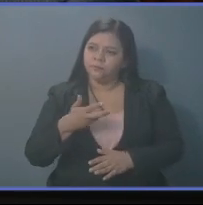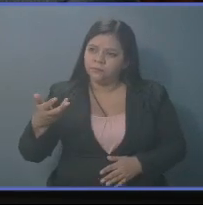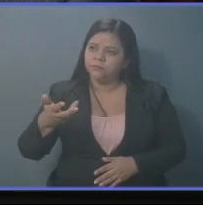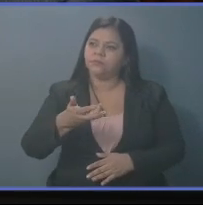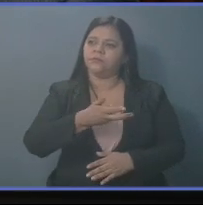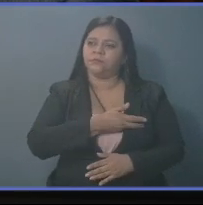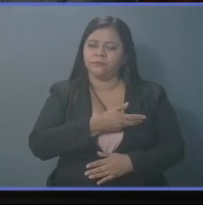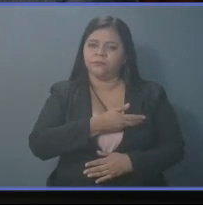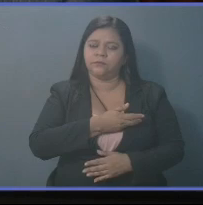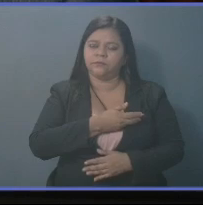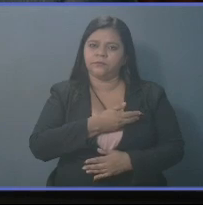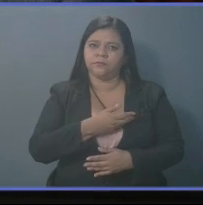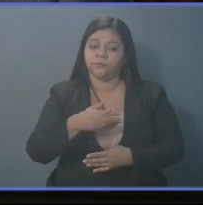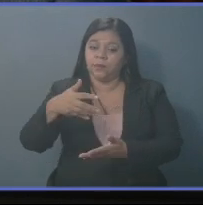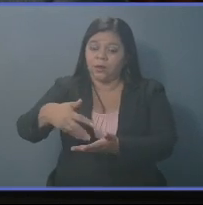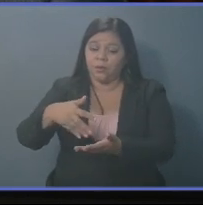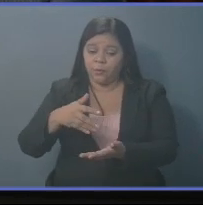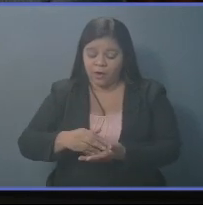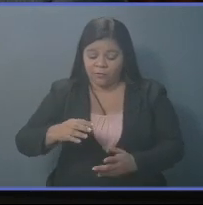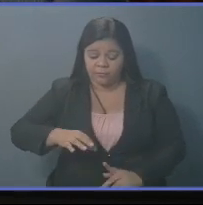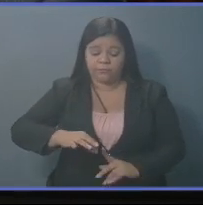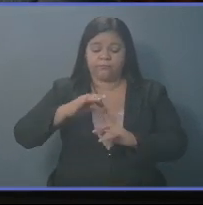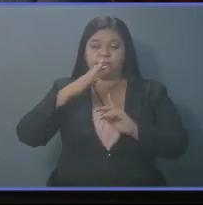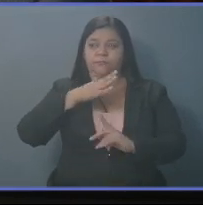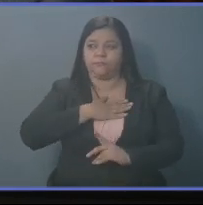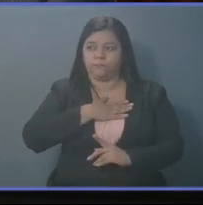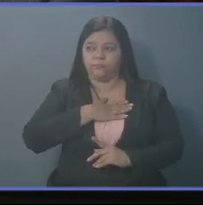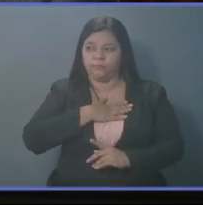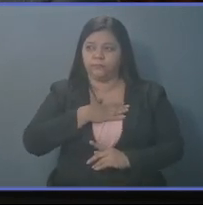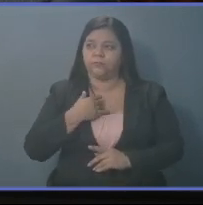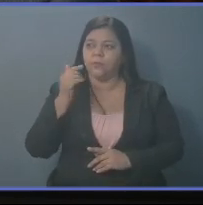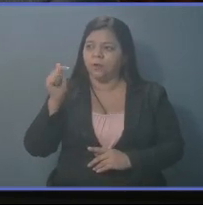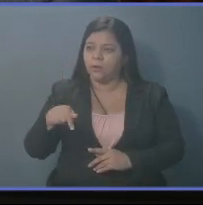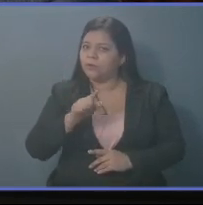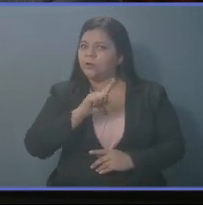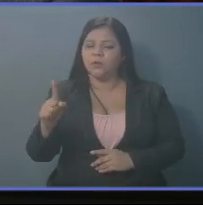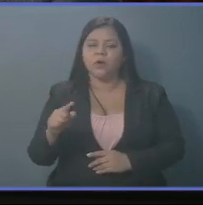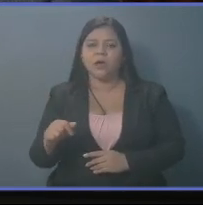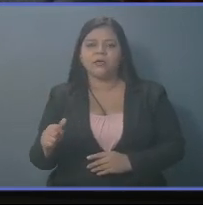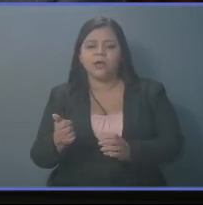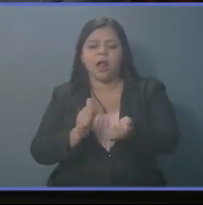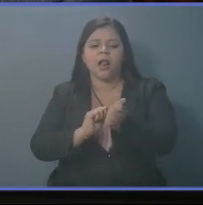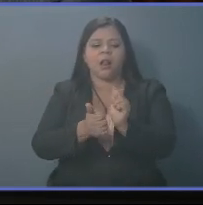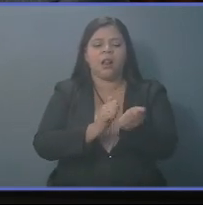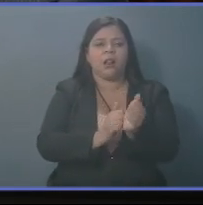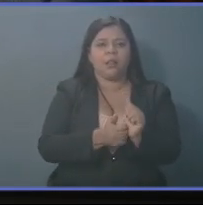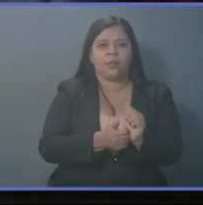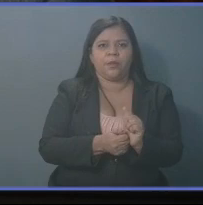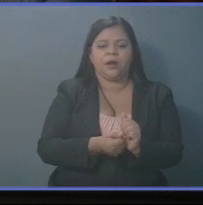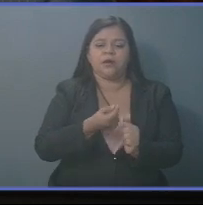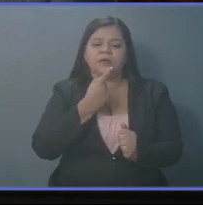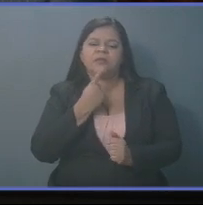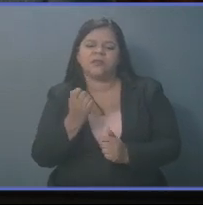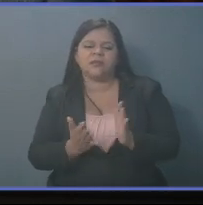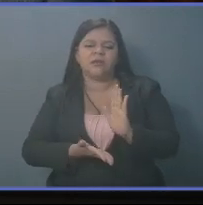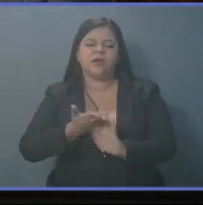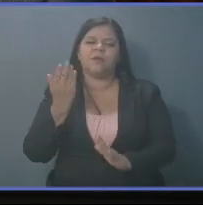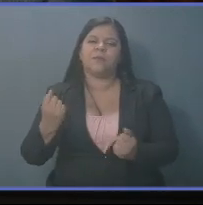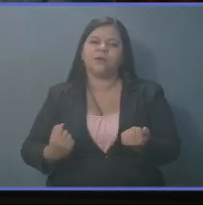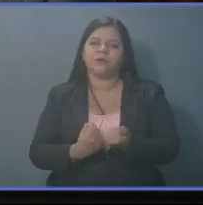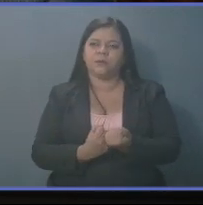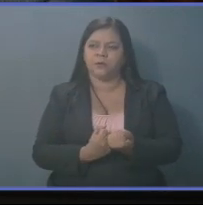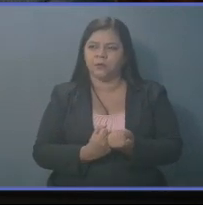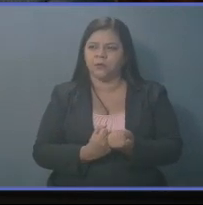mandato del voto popular y a la constitución. Porque esto no es concurso. Del que tiene más apoyo en este momento.